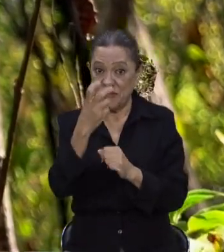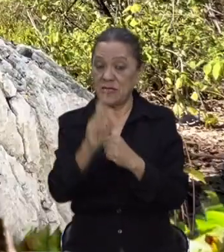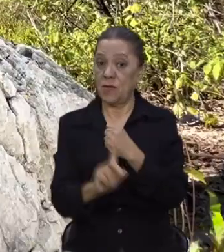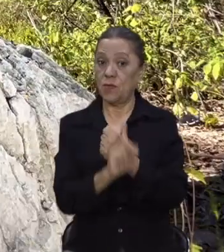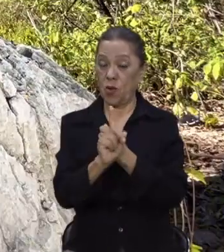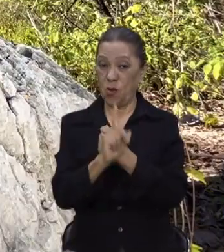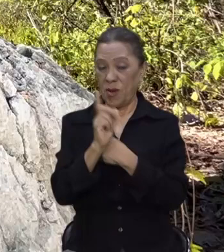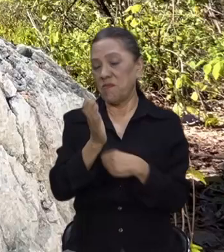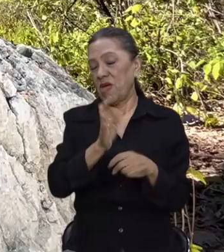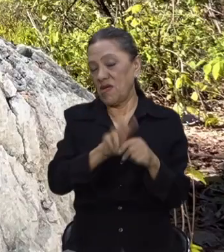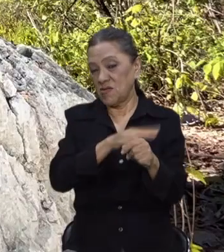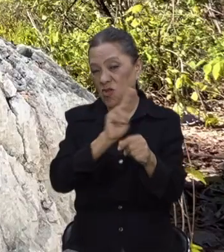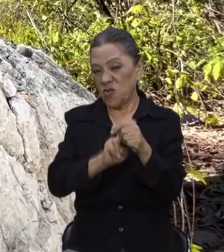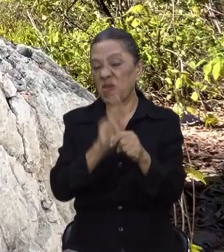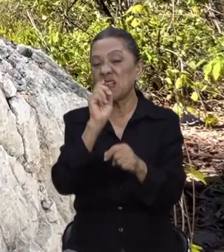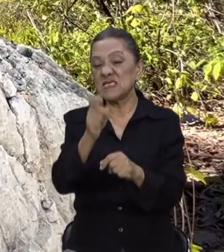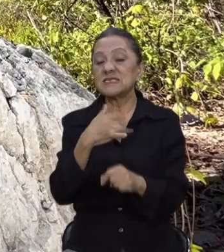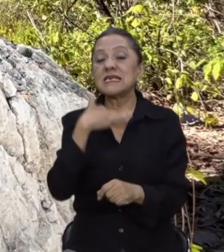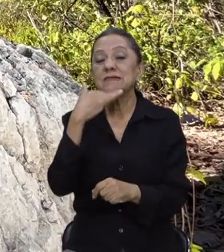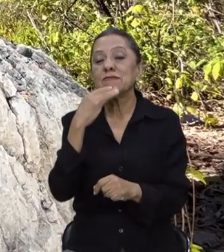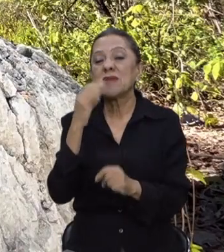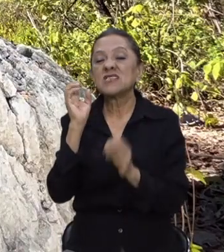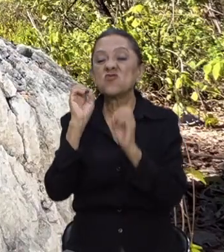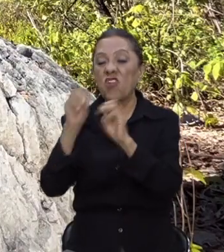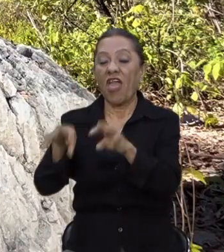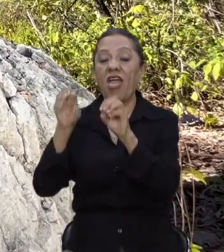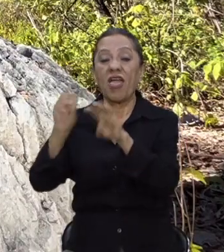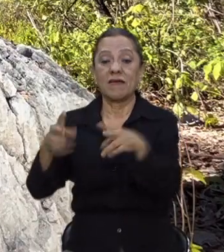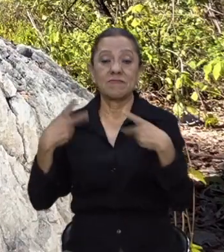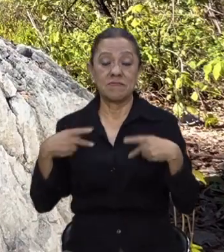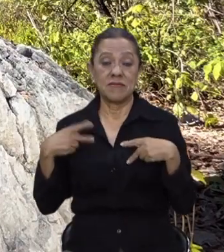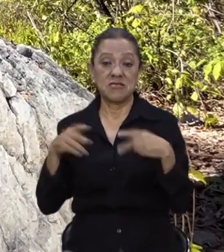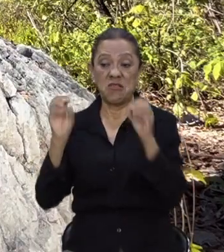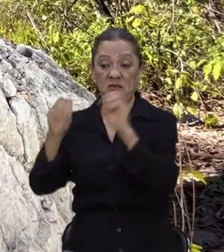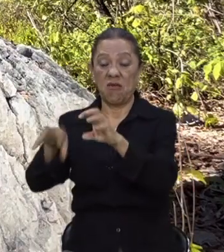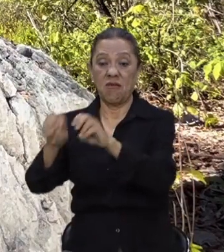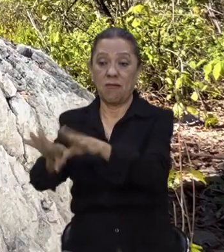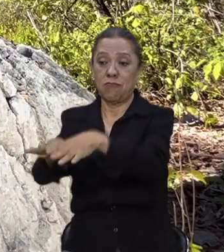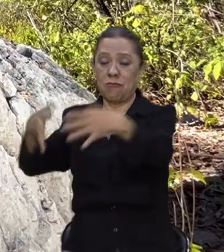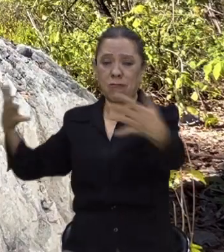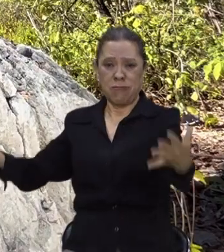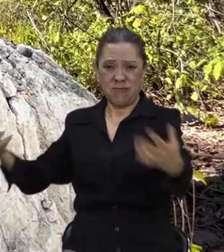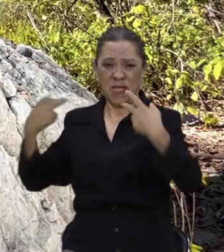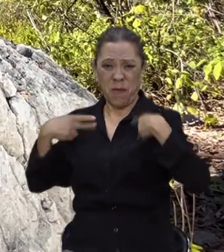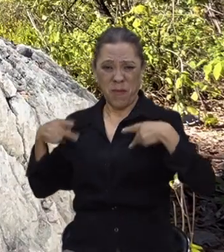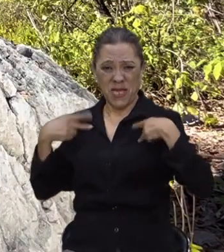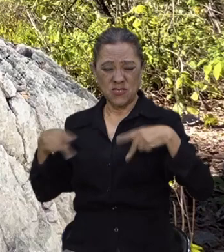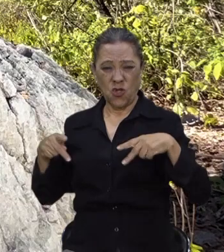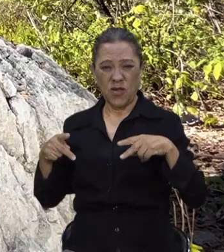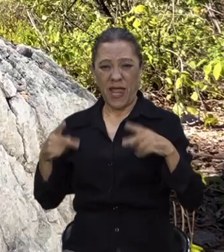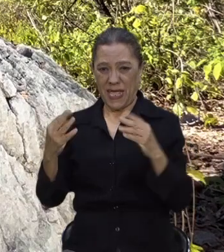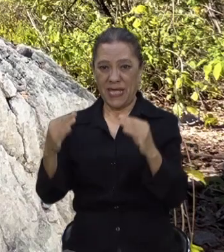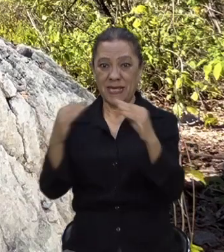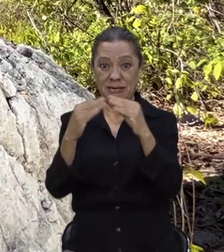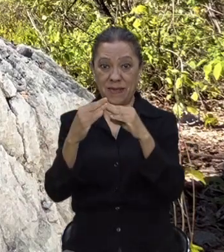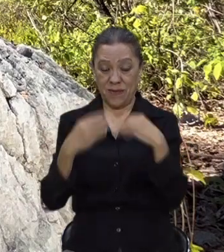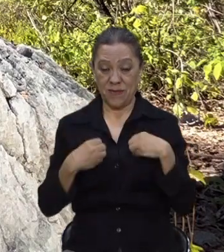Las problemáticas comunes son tiraderos o basureros a cielo abierto, en donde lo hace la gente